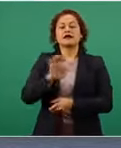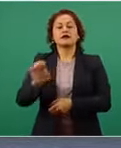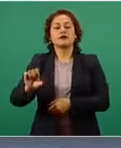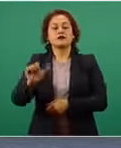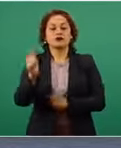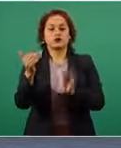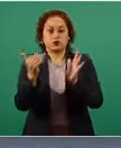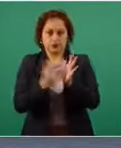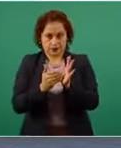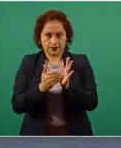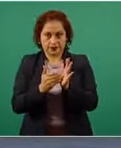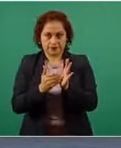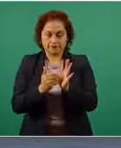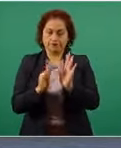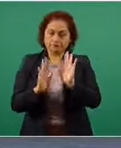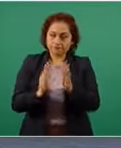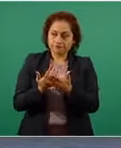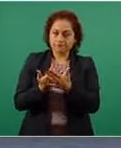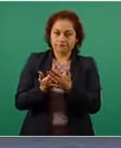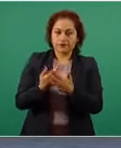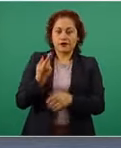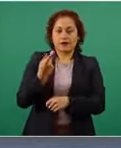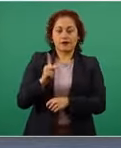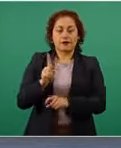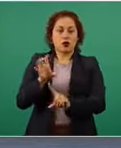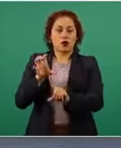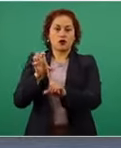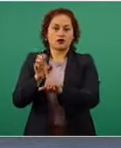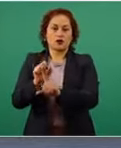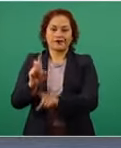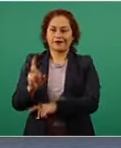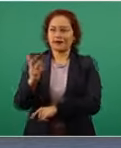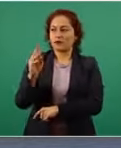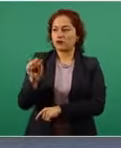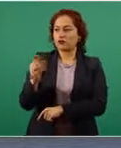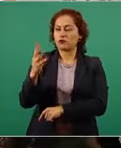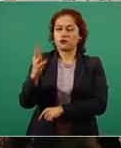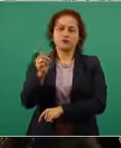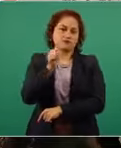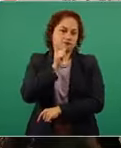Sin embargo, estamos lejos de este número, que es lo que México contrató.